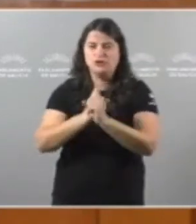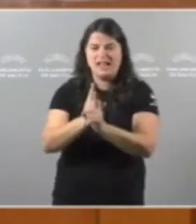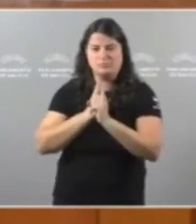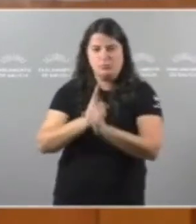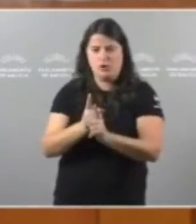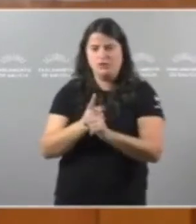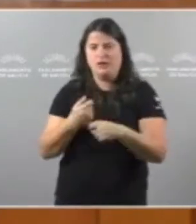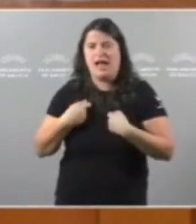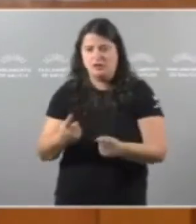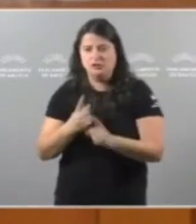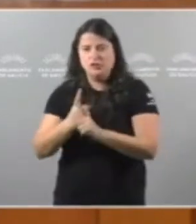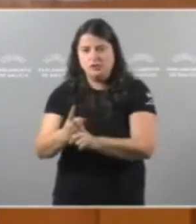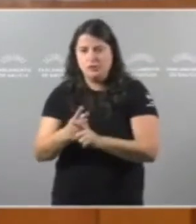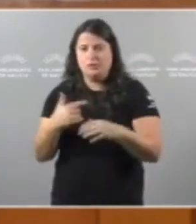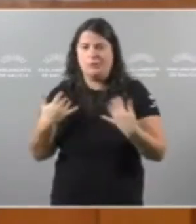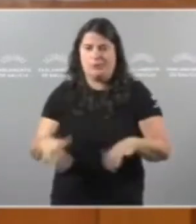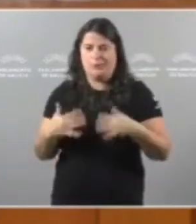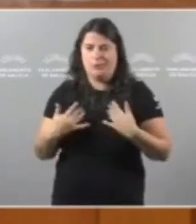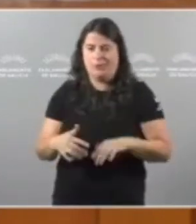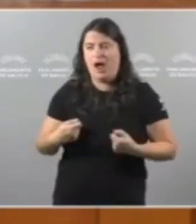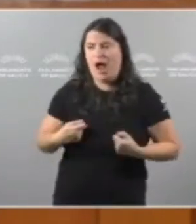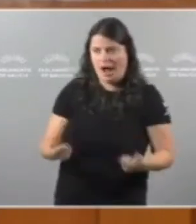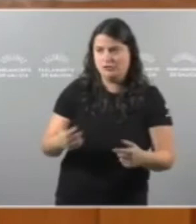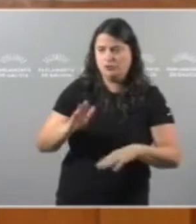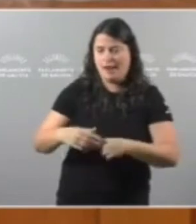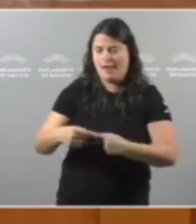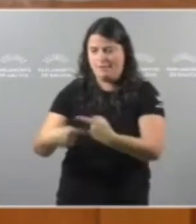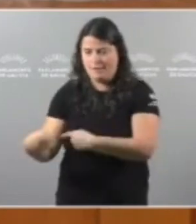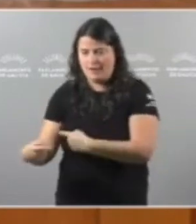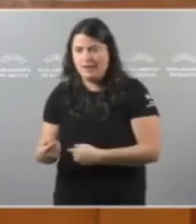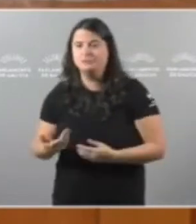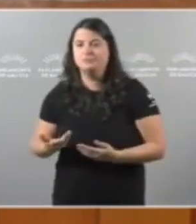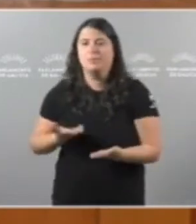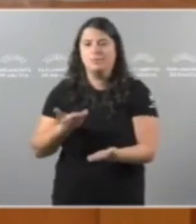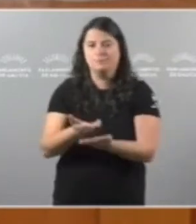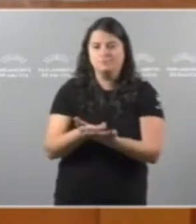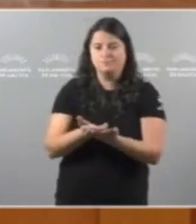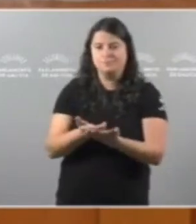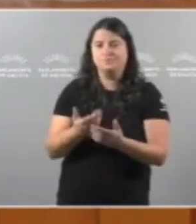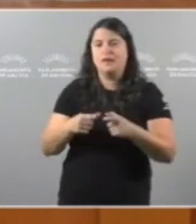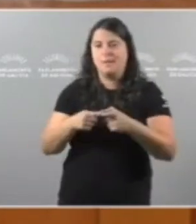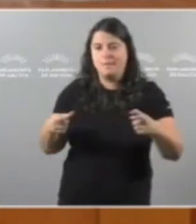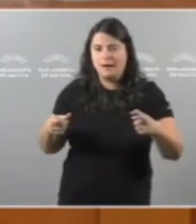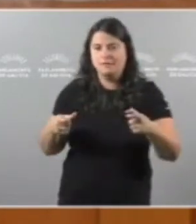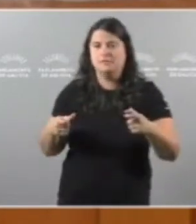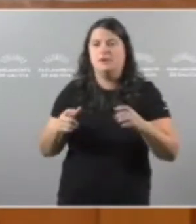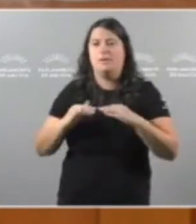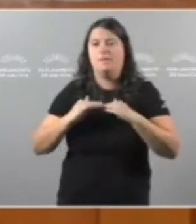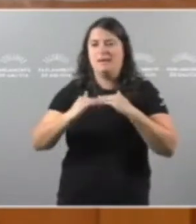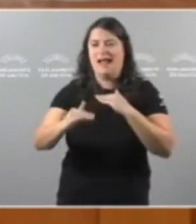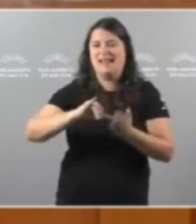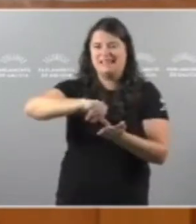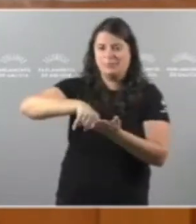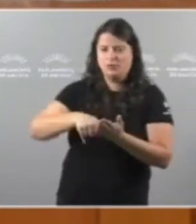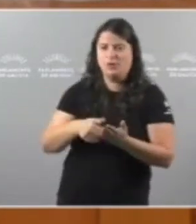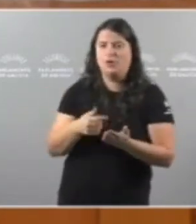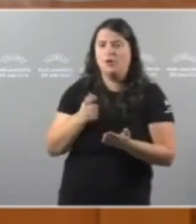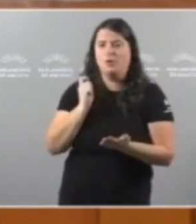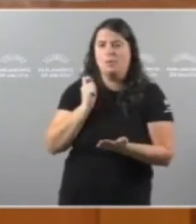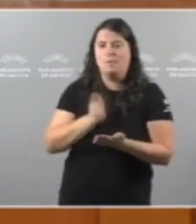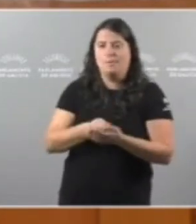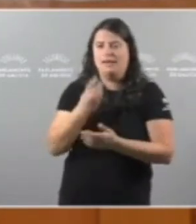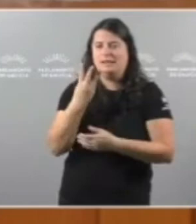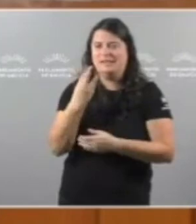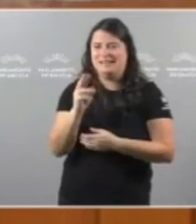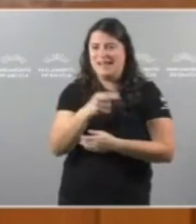Son unha carga Para moitas familias Proponemos Unha tarxeta Plana Intermodal Cun custe De 30 euros